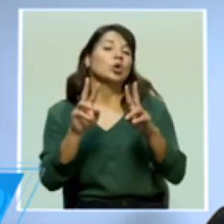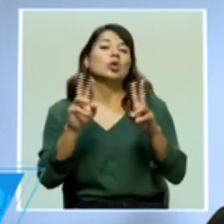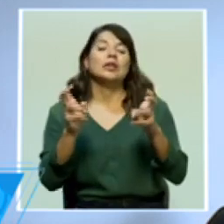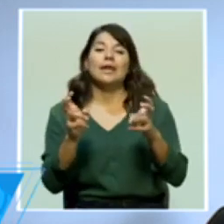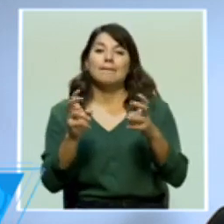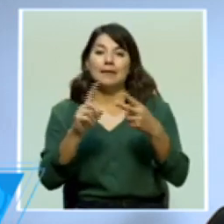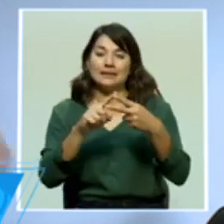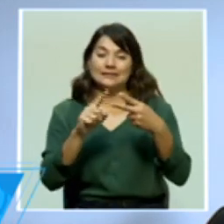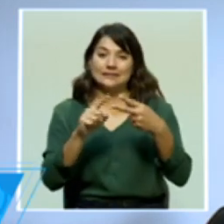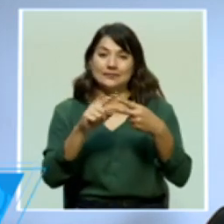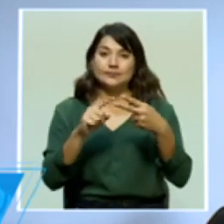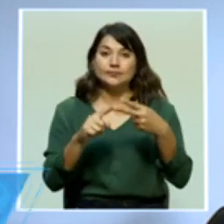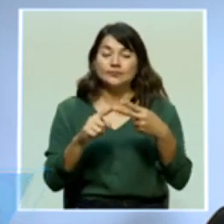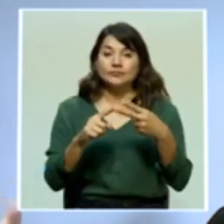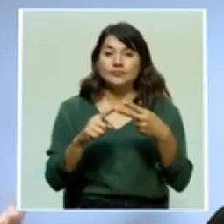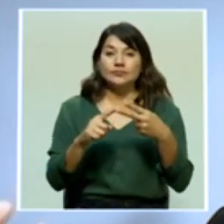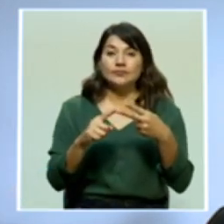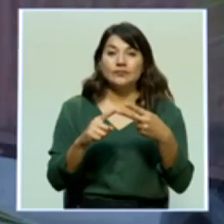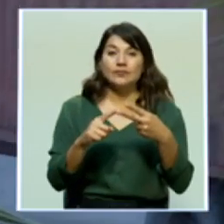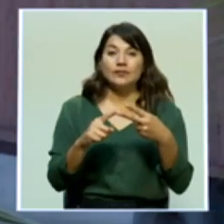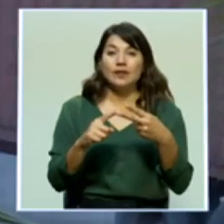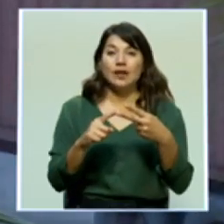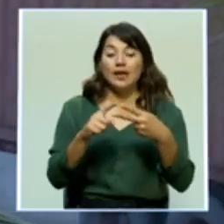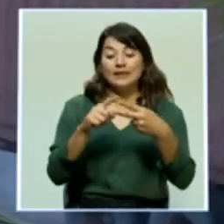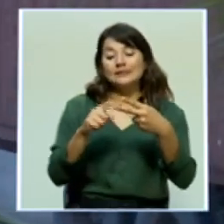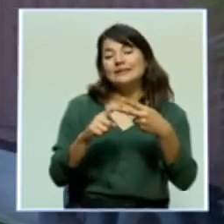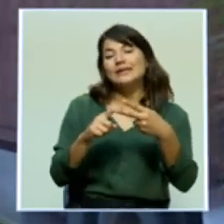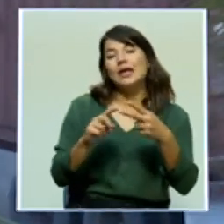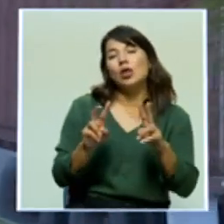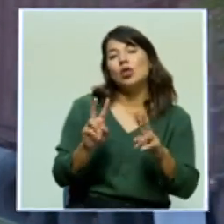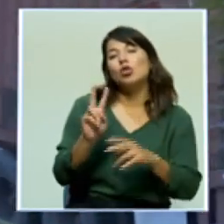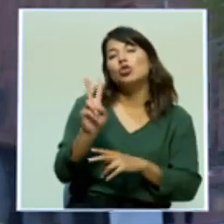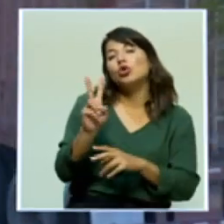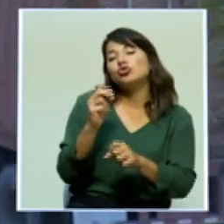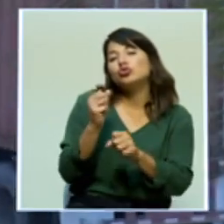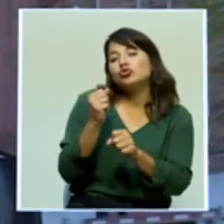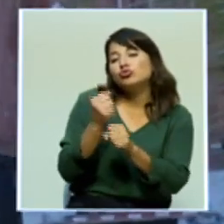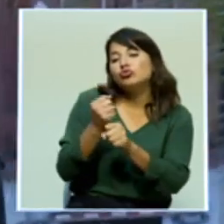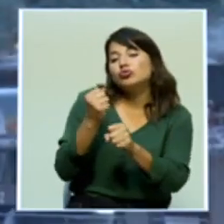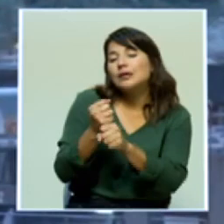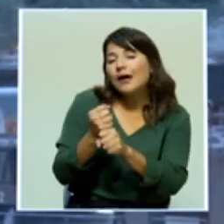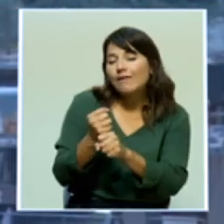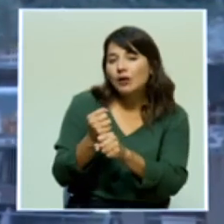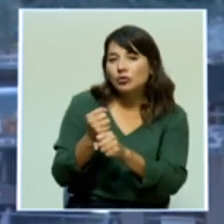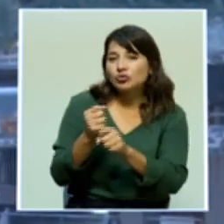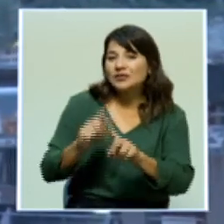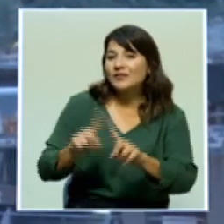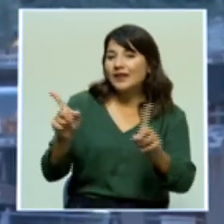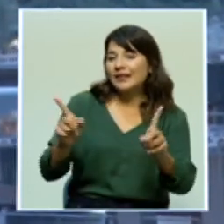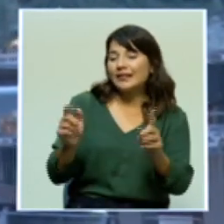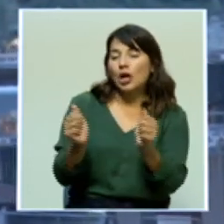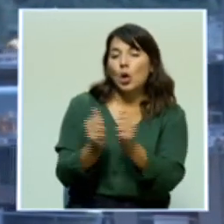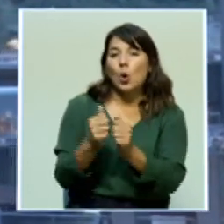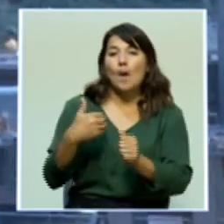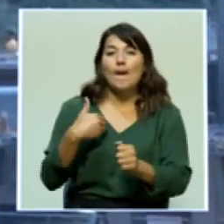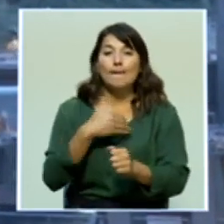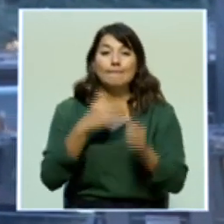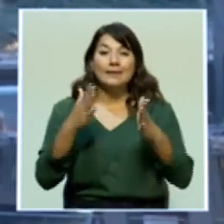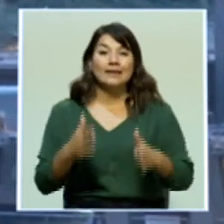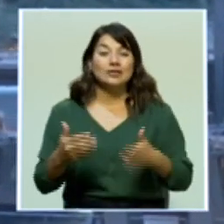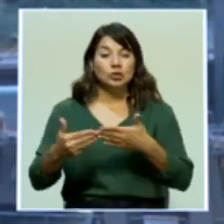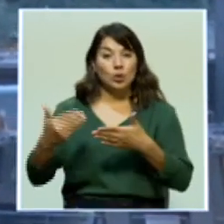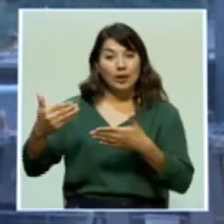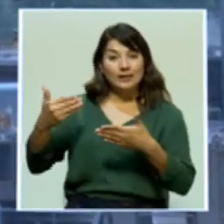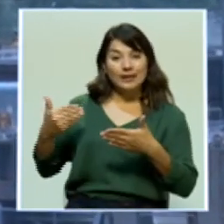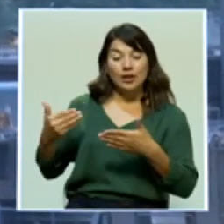a las administraciones pasadas de COMEX. Ya que mencionas este tema de la OECD, sabemos